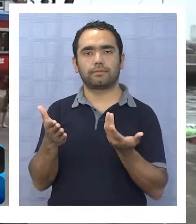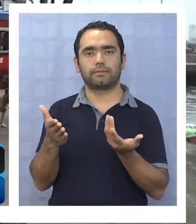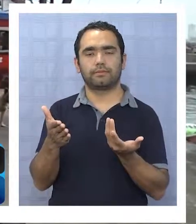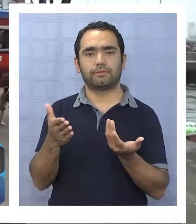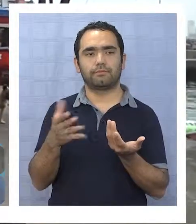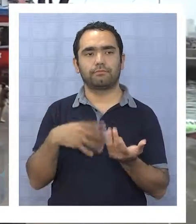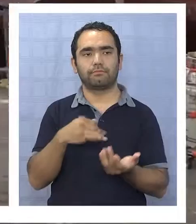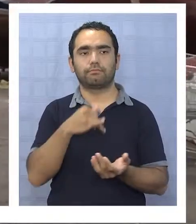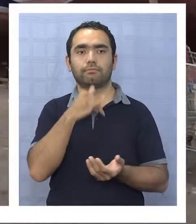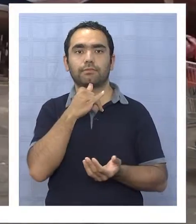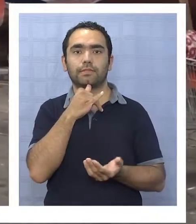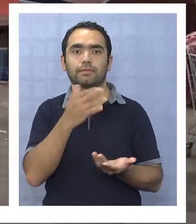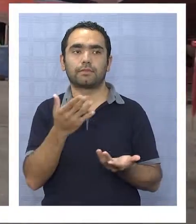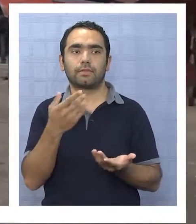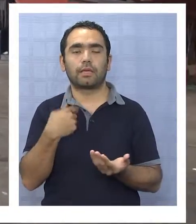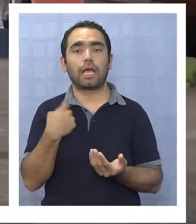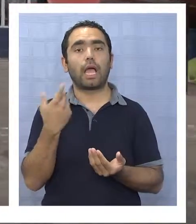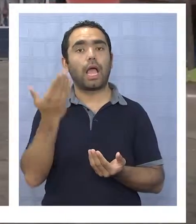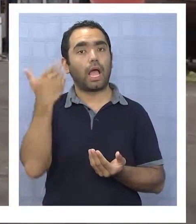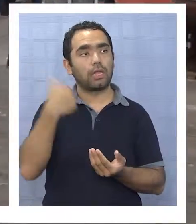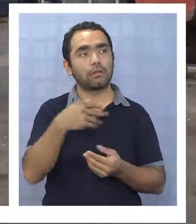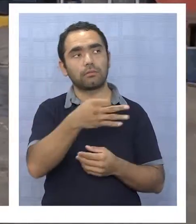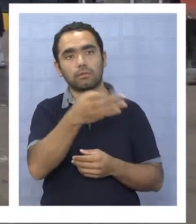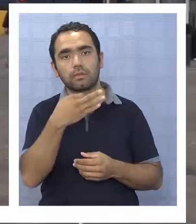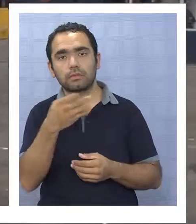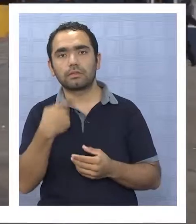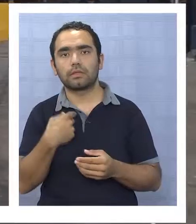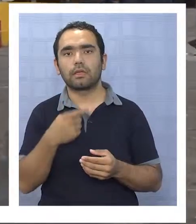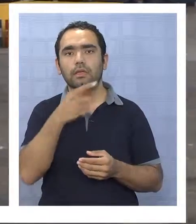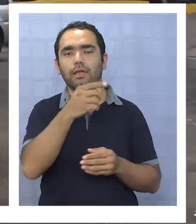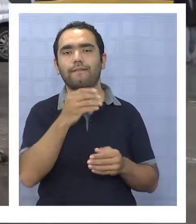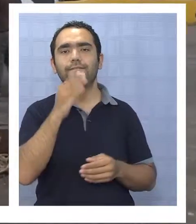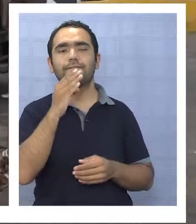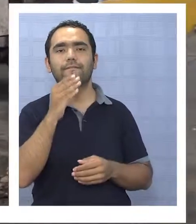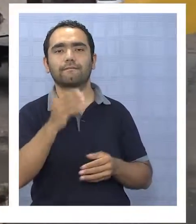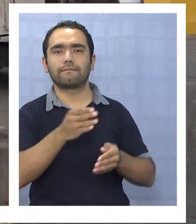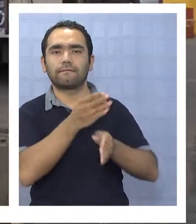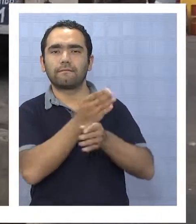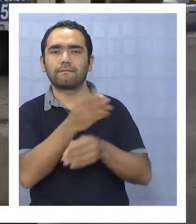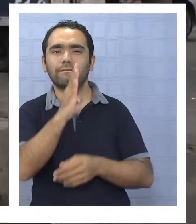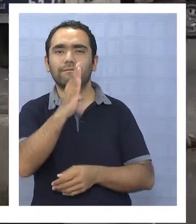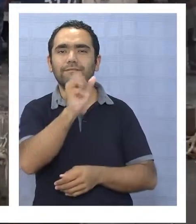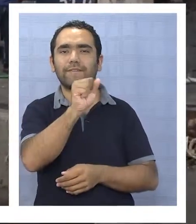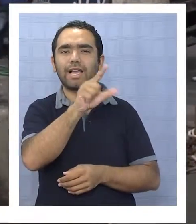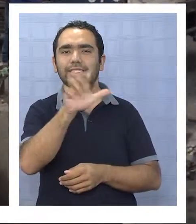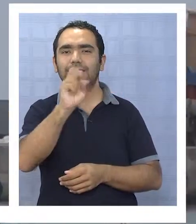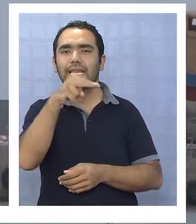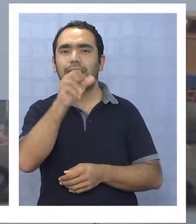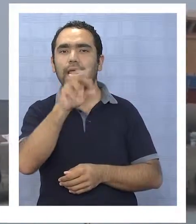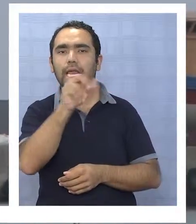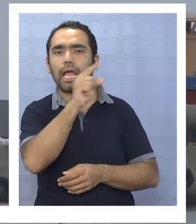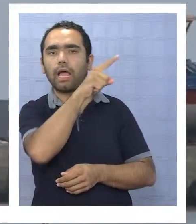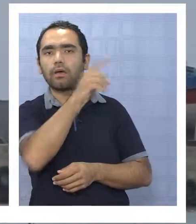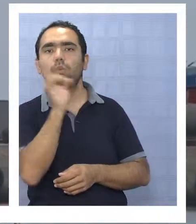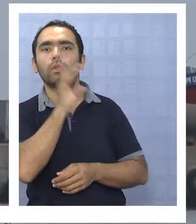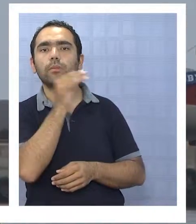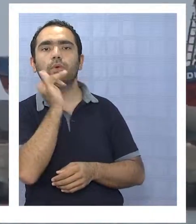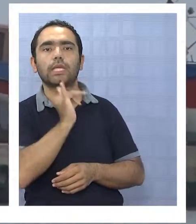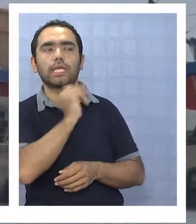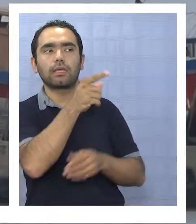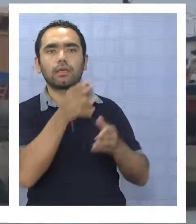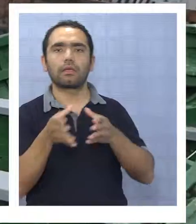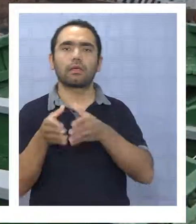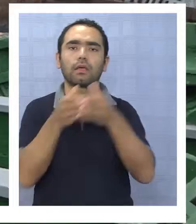no sé si la otra vez lo querían mandar a la ballenera a nosotros. Pero allá no es muy bueno, ¿quién va a cuidar? Caleta Cabancha